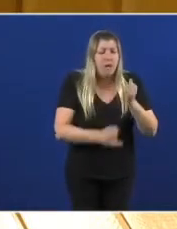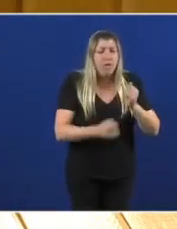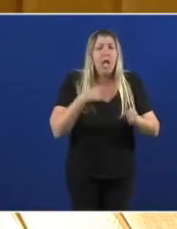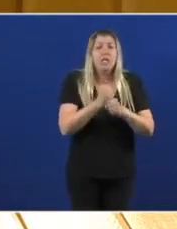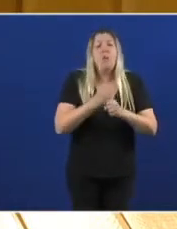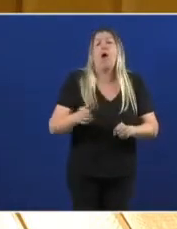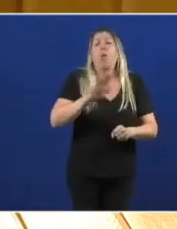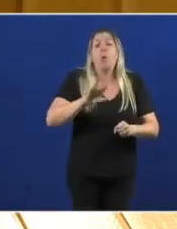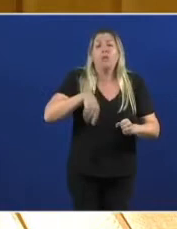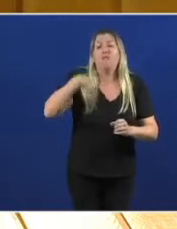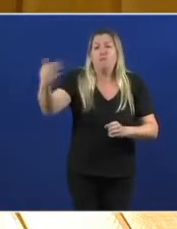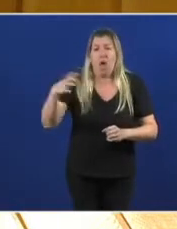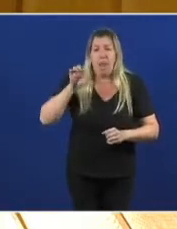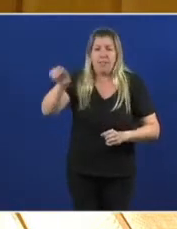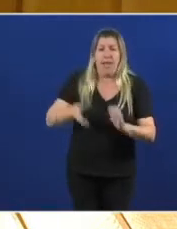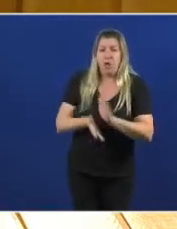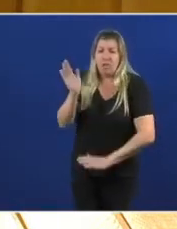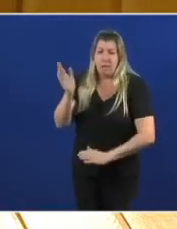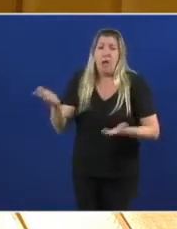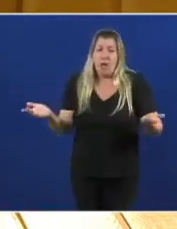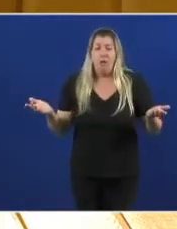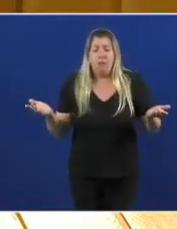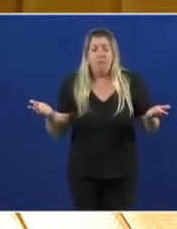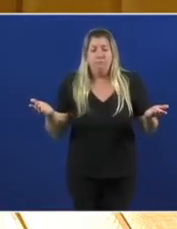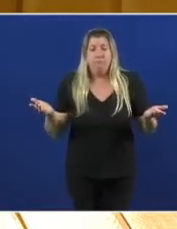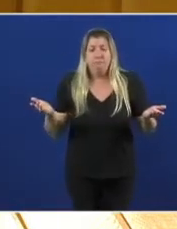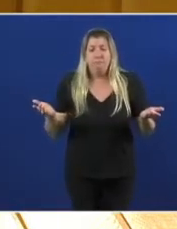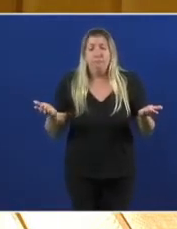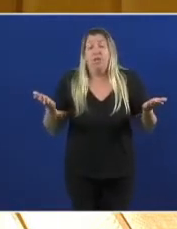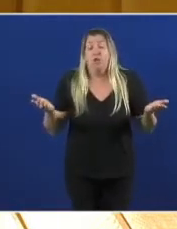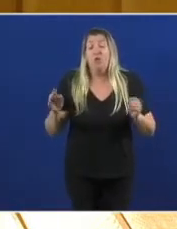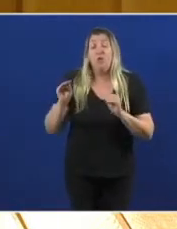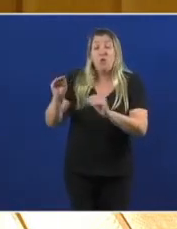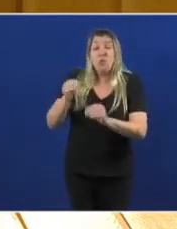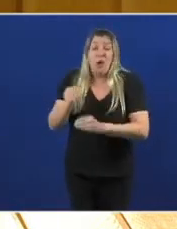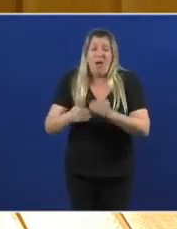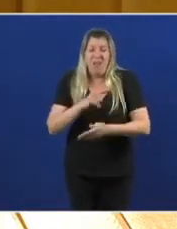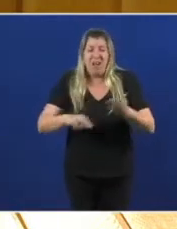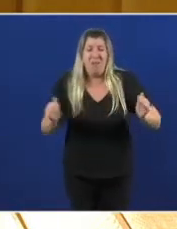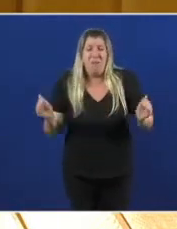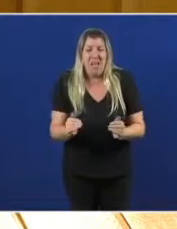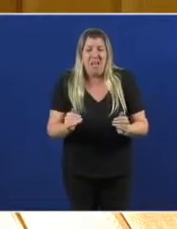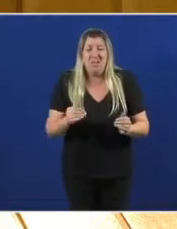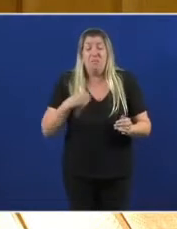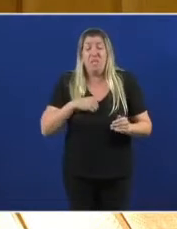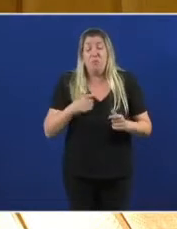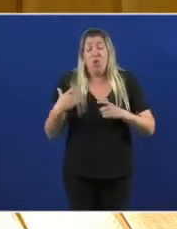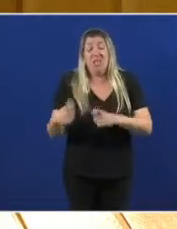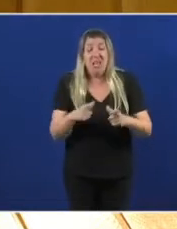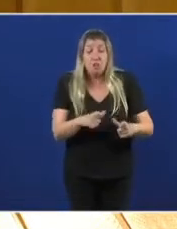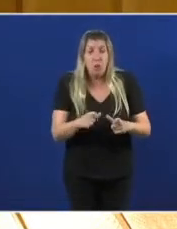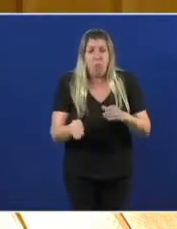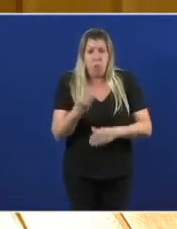Vostede fai Galiza máis pequena nos sectores productivos. En 2008 había